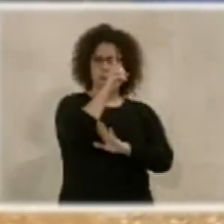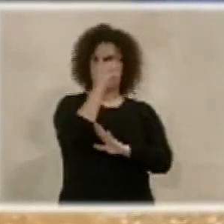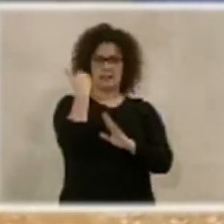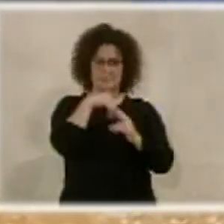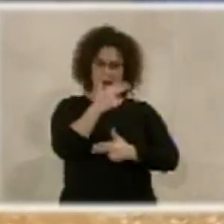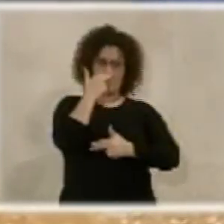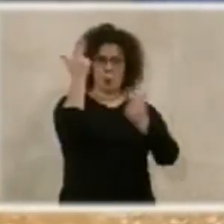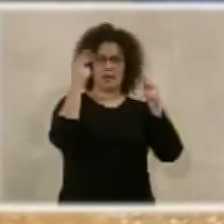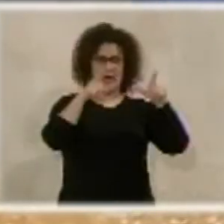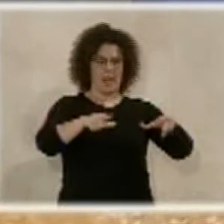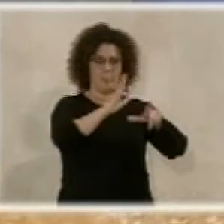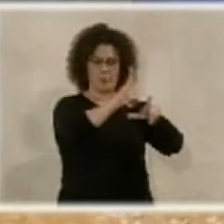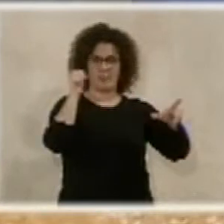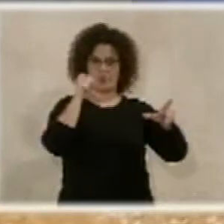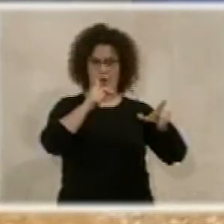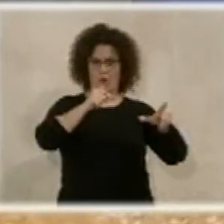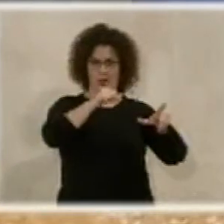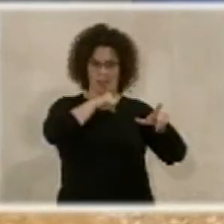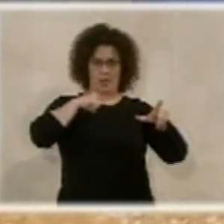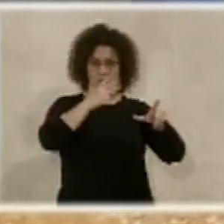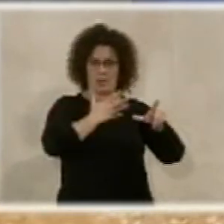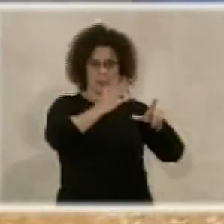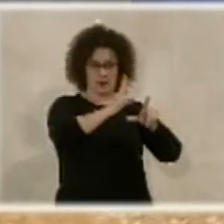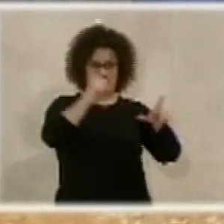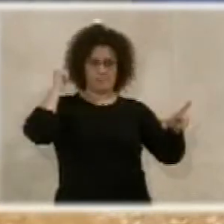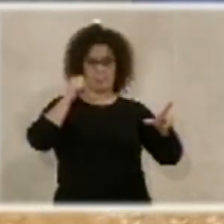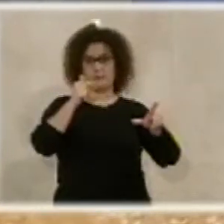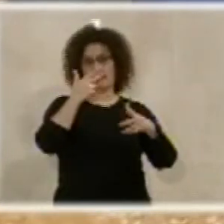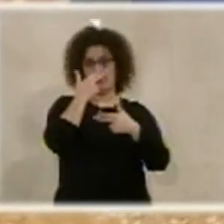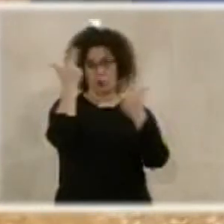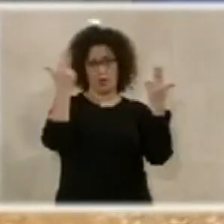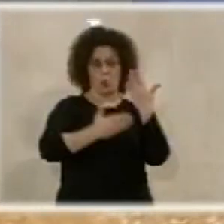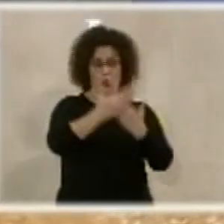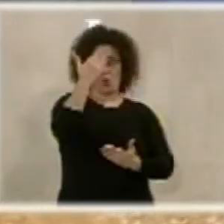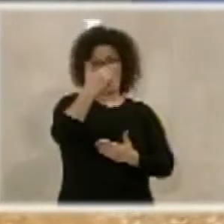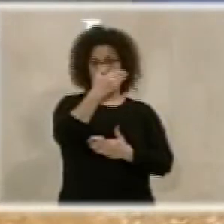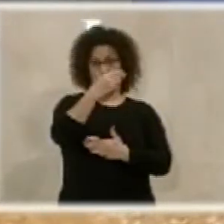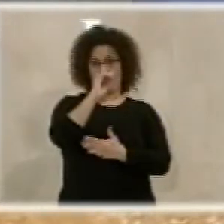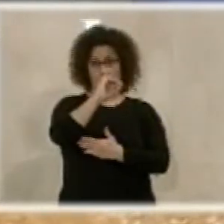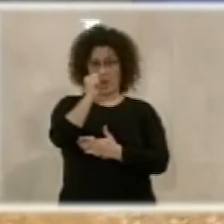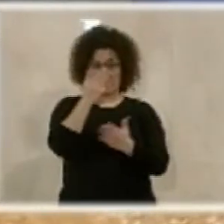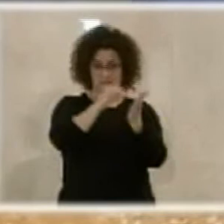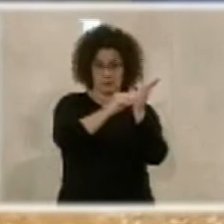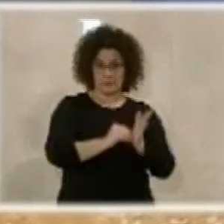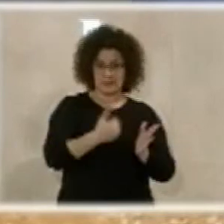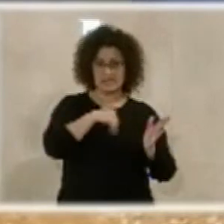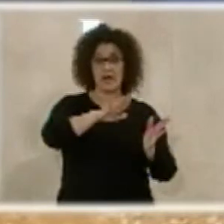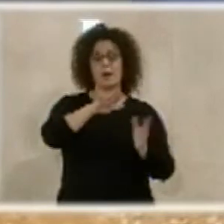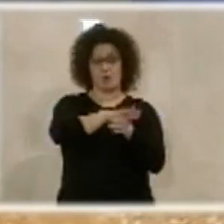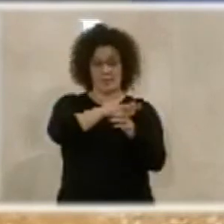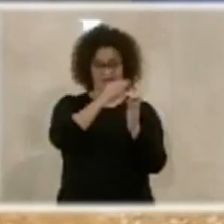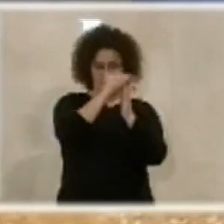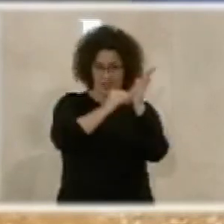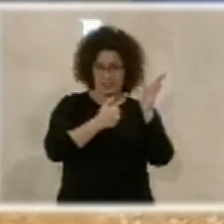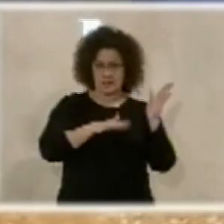publicadas las expropiaciones en el boletín oficial de la provincia. Están las partidas presupuestarias para acometer las obras de urbanización